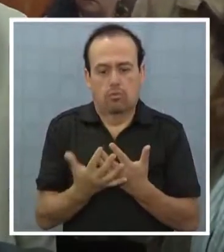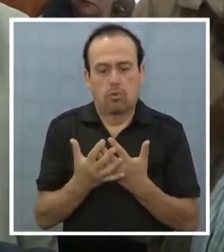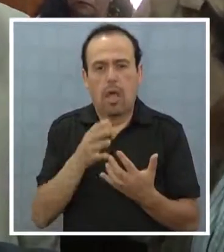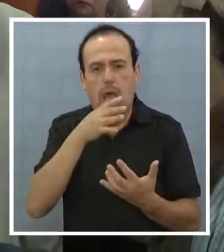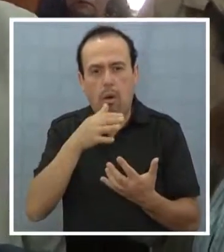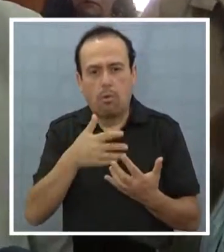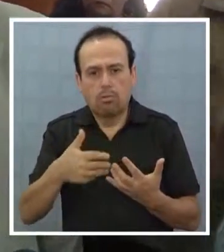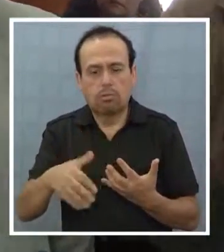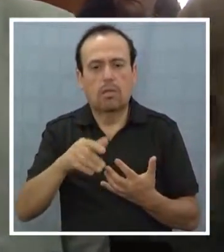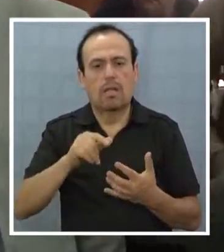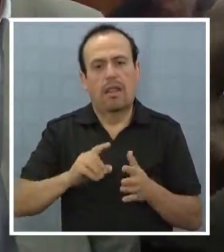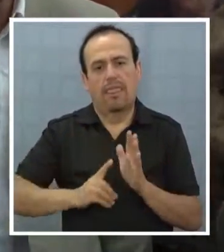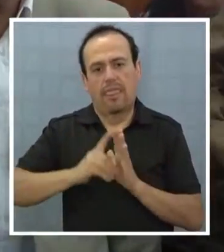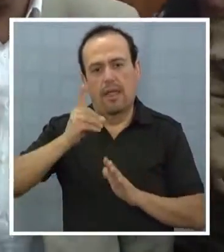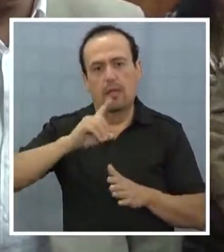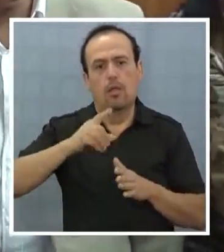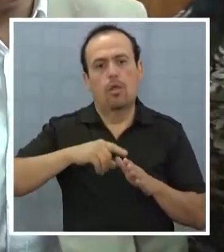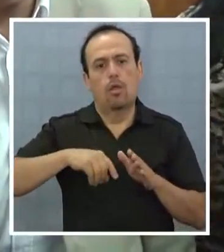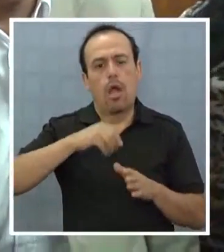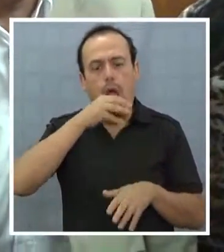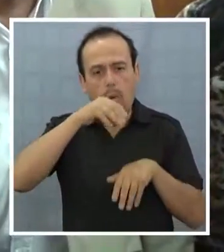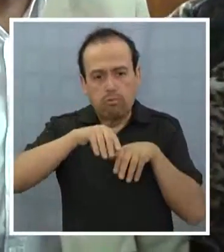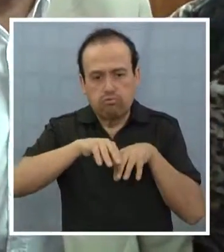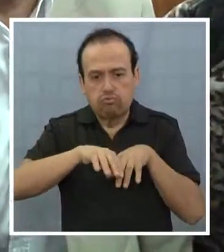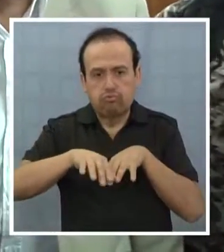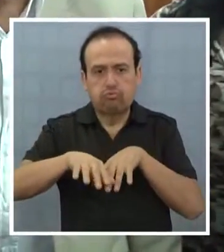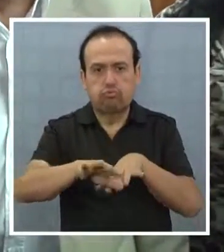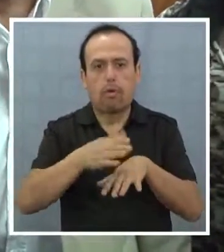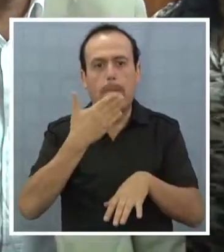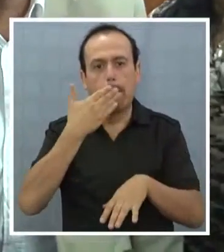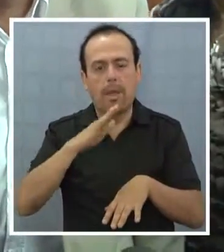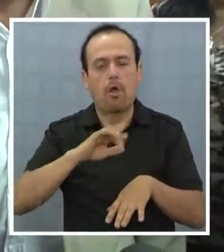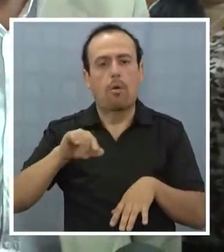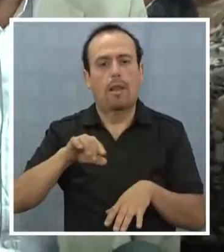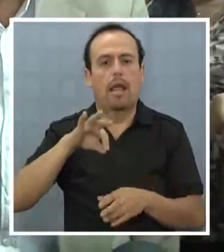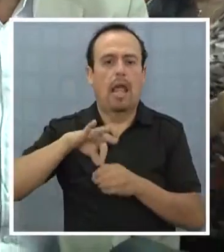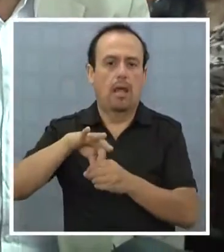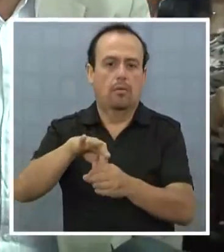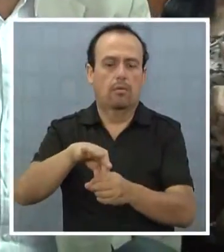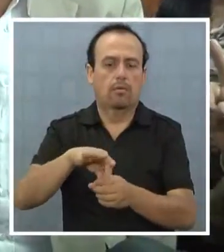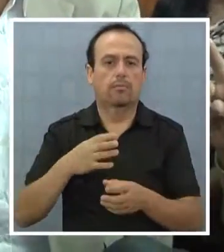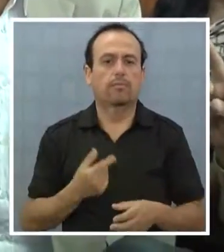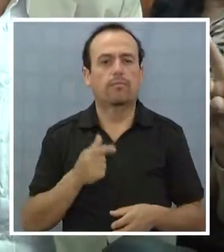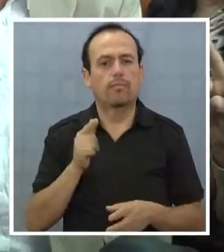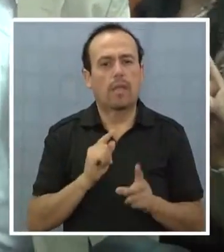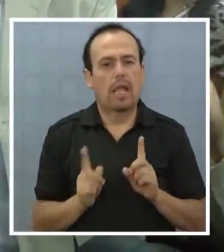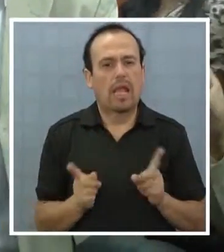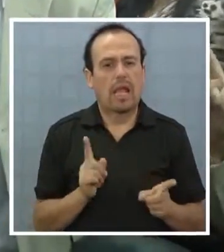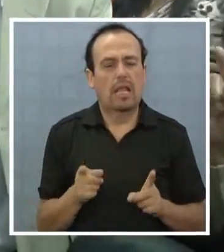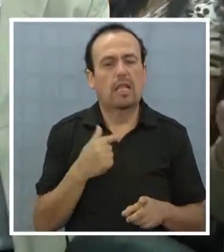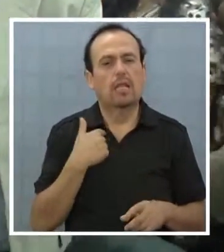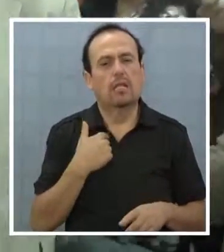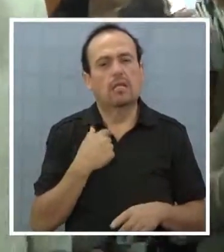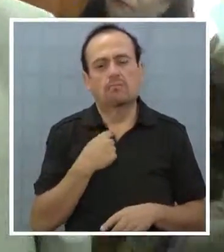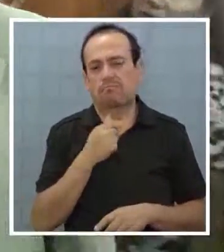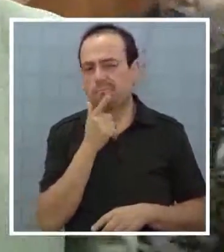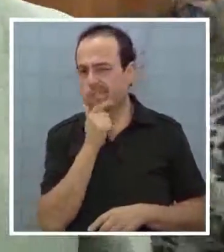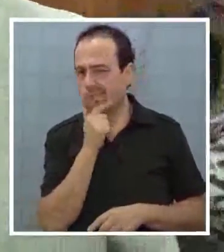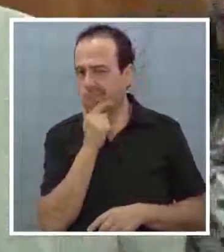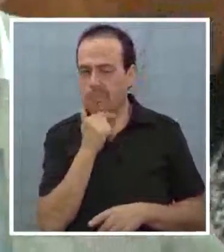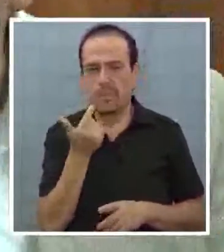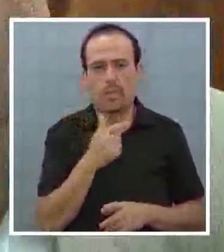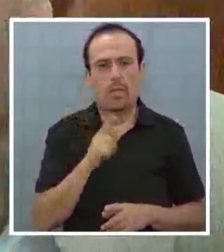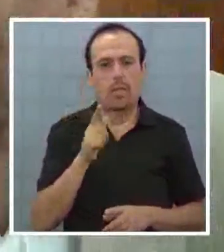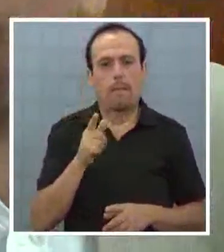acuífero, desarrollando proyectos de regadío óptimos para los mismos agricultores. Algunas gestiones acerca del tema producen desconfianza entre